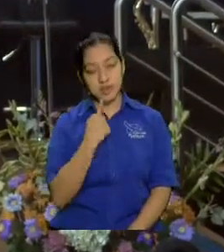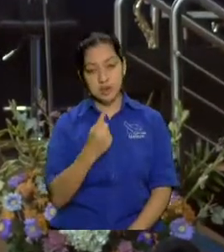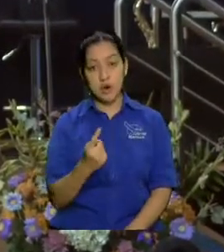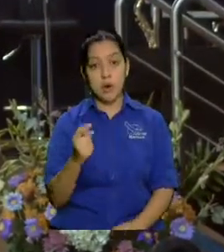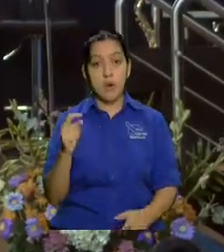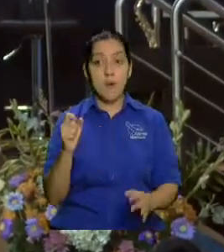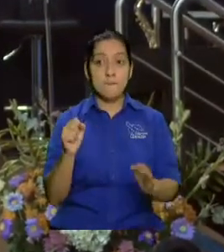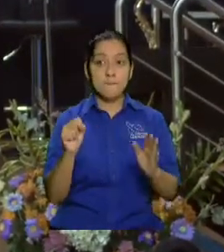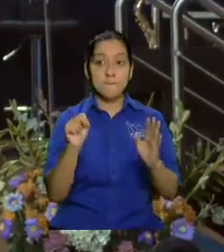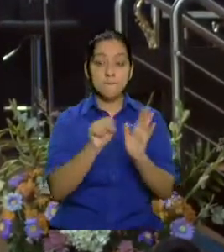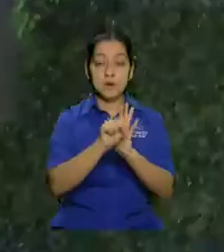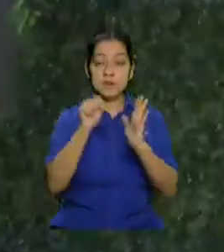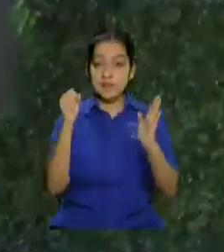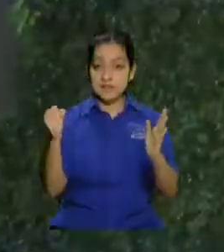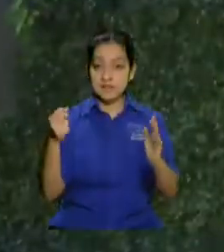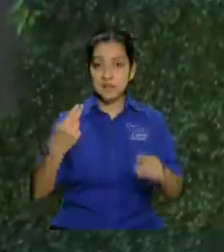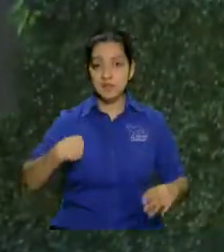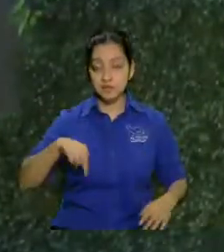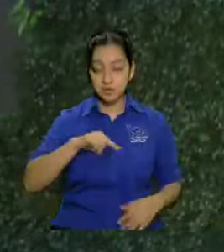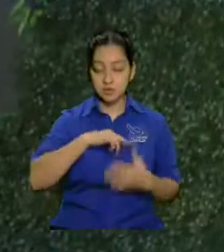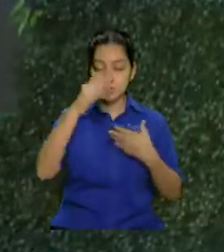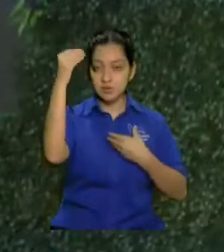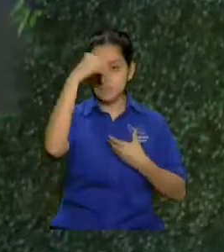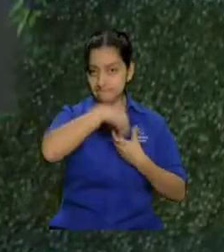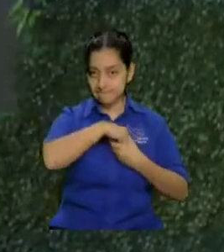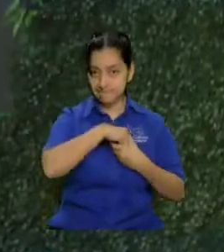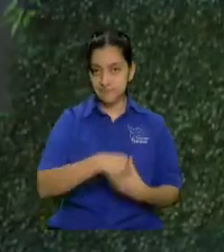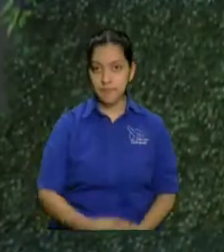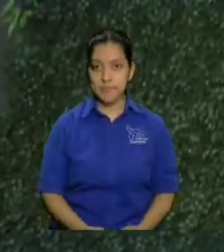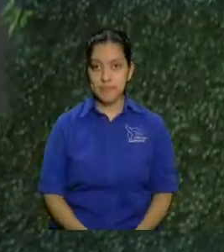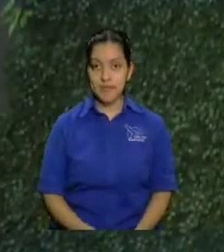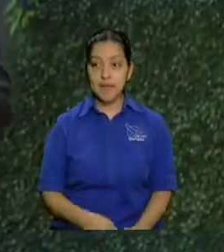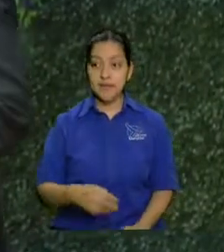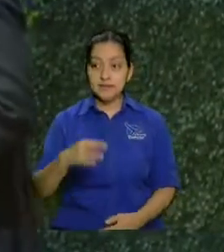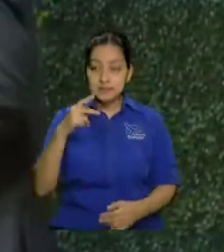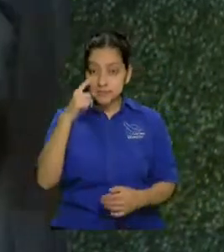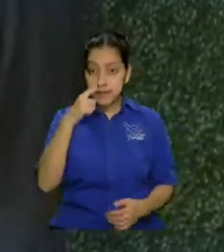su nariz el olfato son puertas